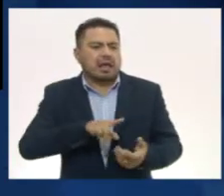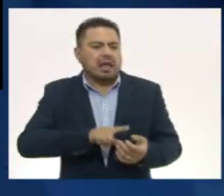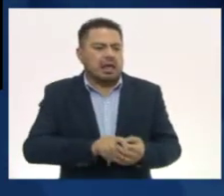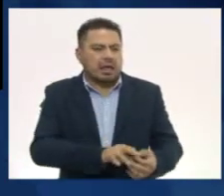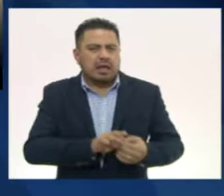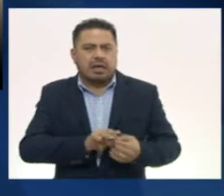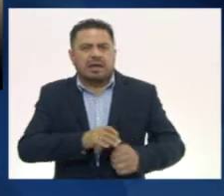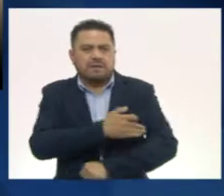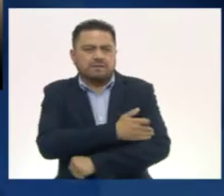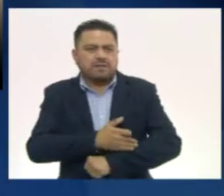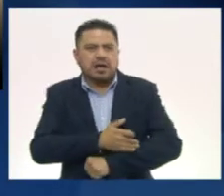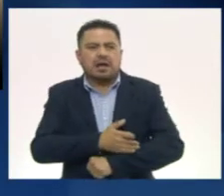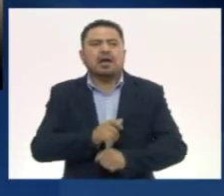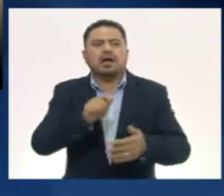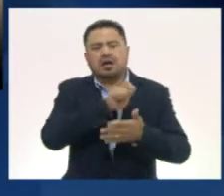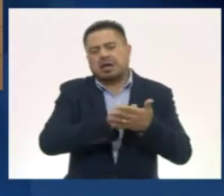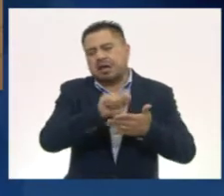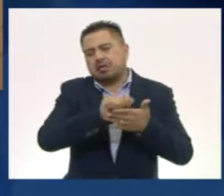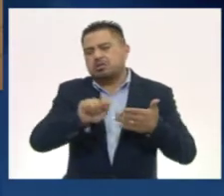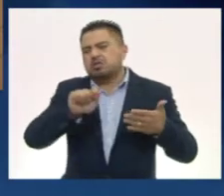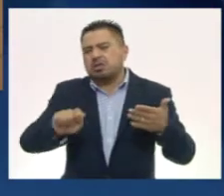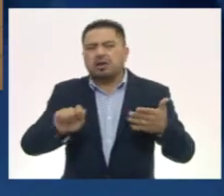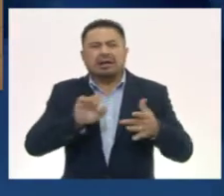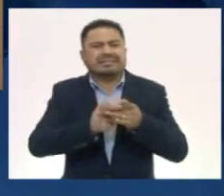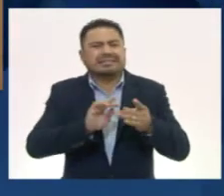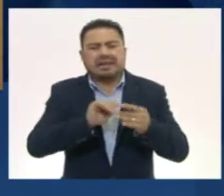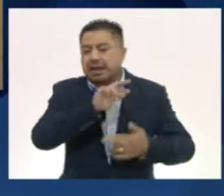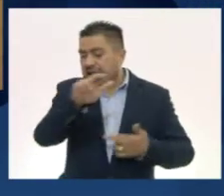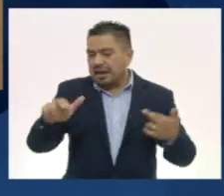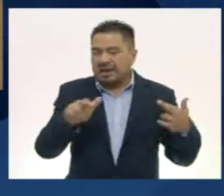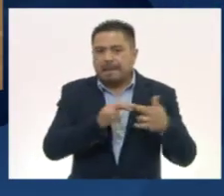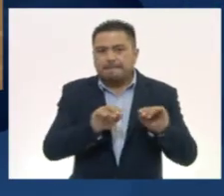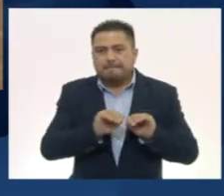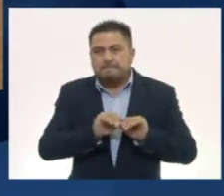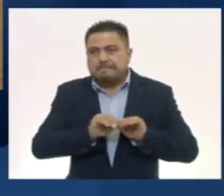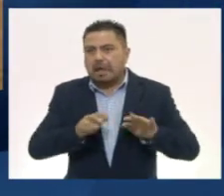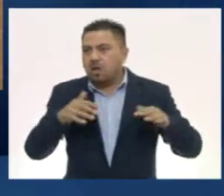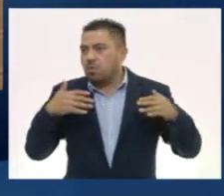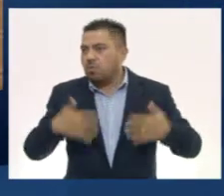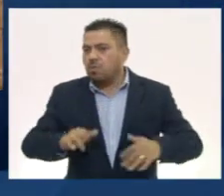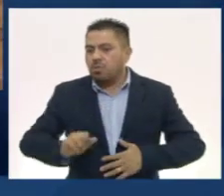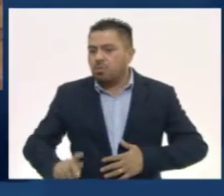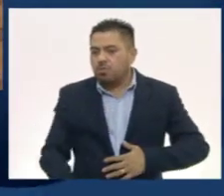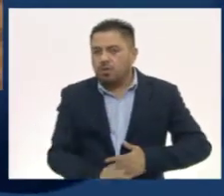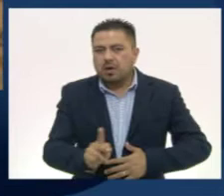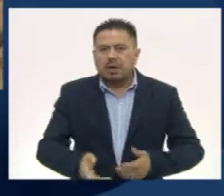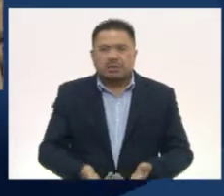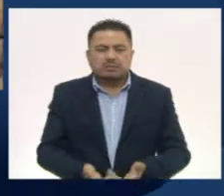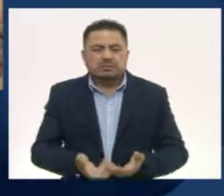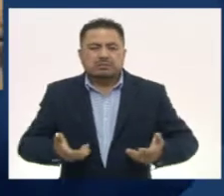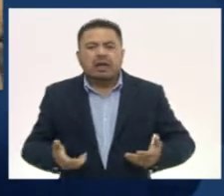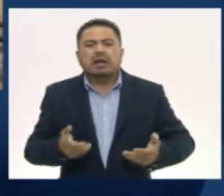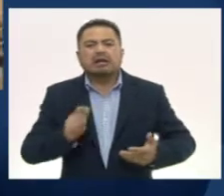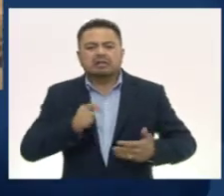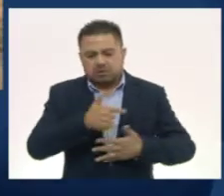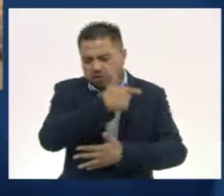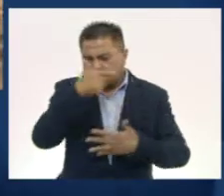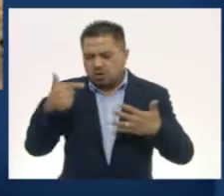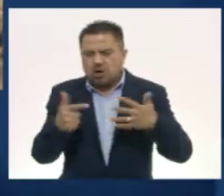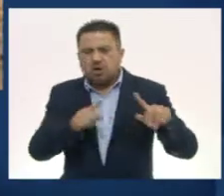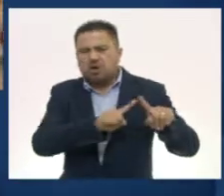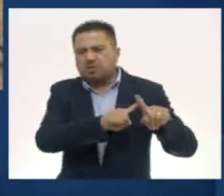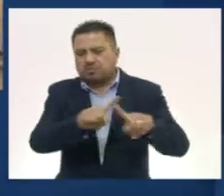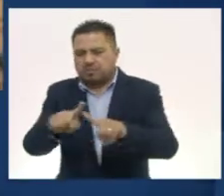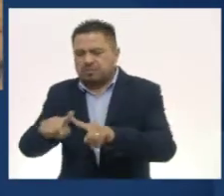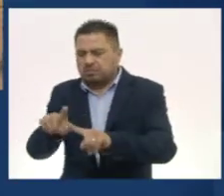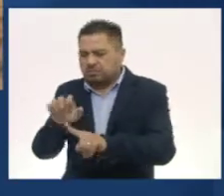entre las élites. Cartográficos. Detallan regiones, linderos de pueblos, de tierras, aspectos geográficos en general,